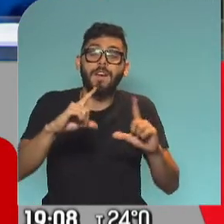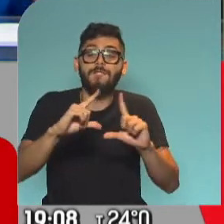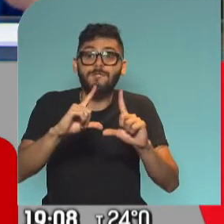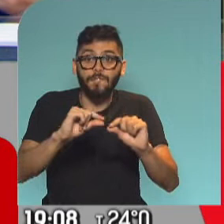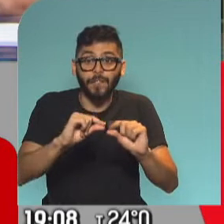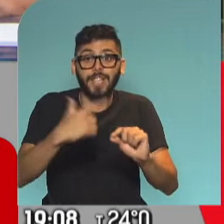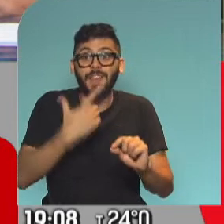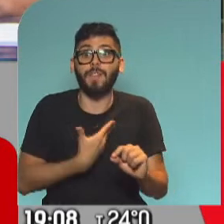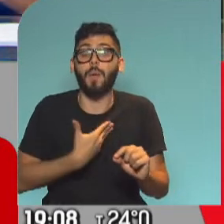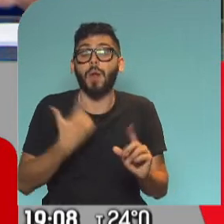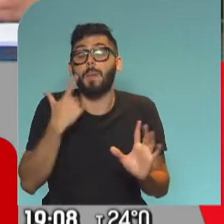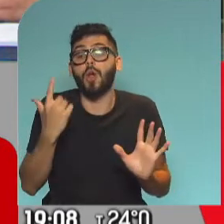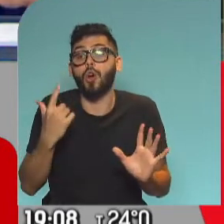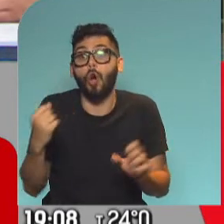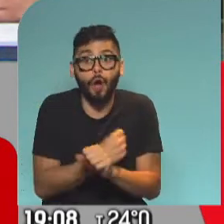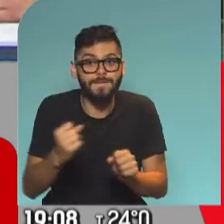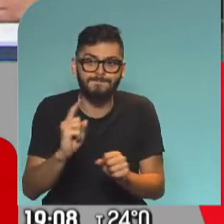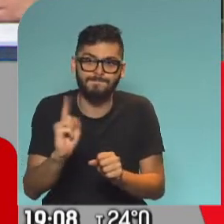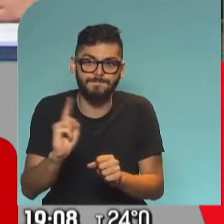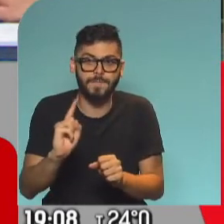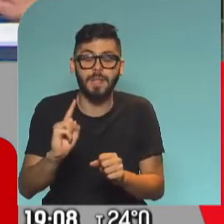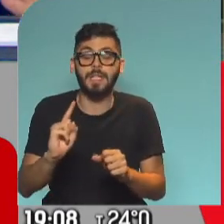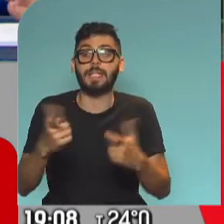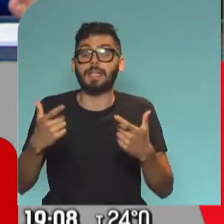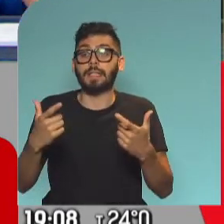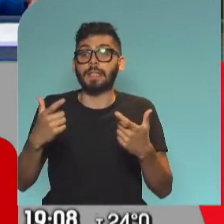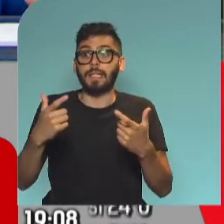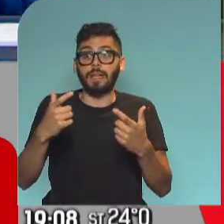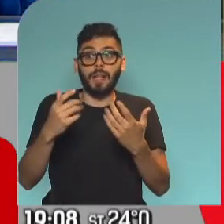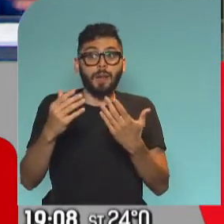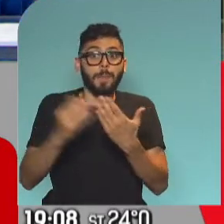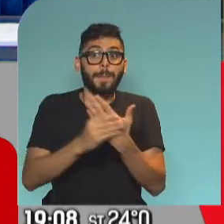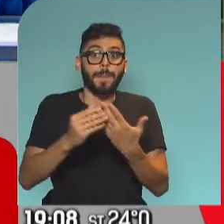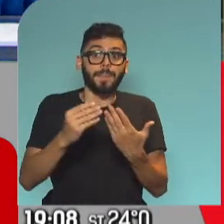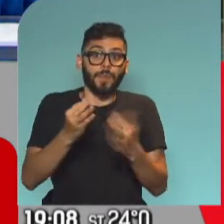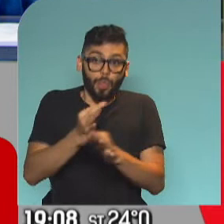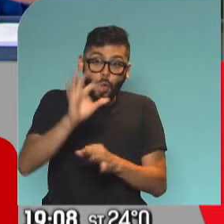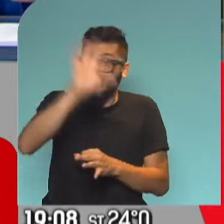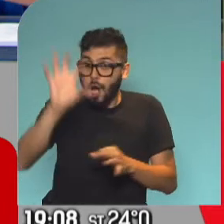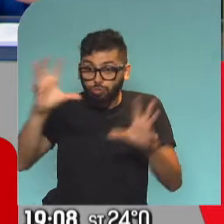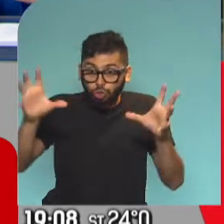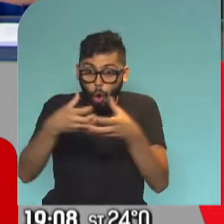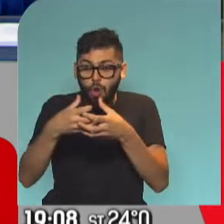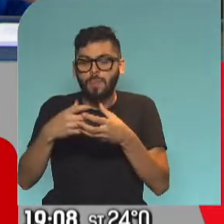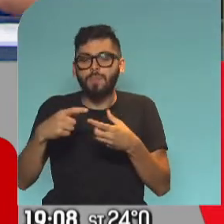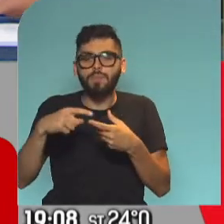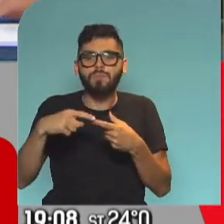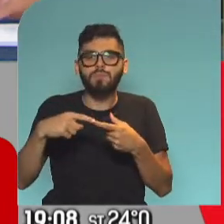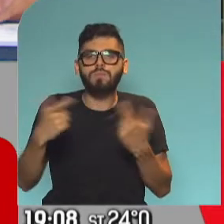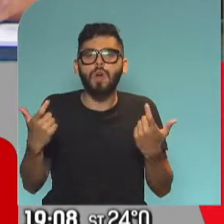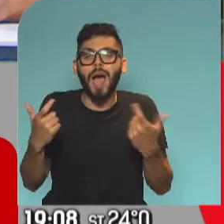garantizar las autoridades de la ciudad. Y el Consejo Nacional de Educación que nuevamente se va a reunir a